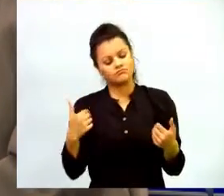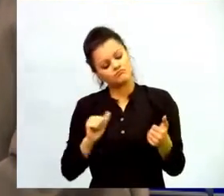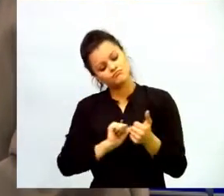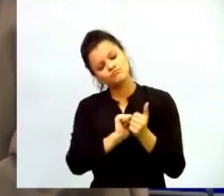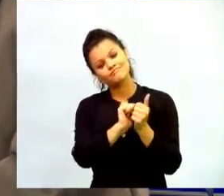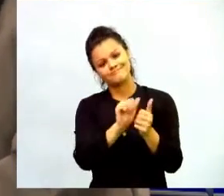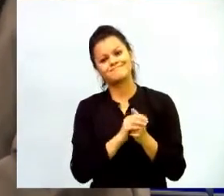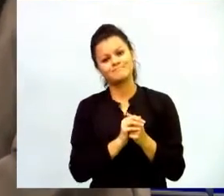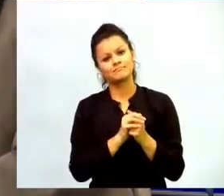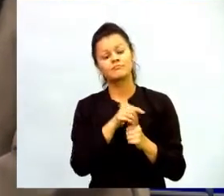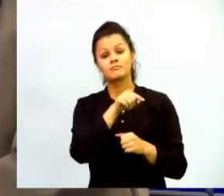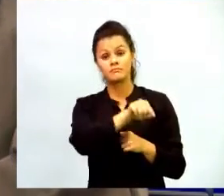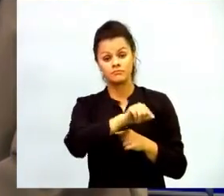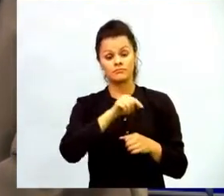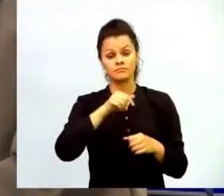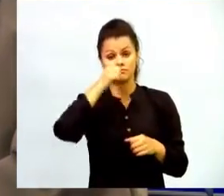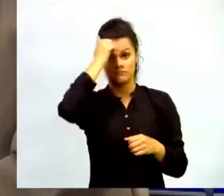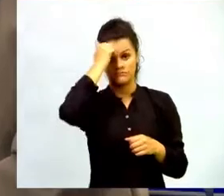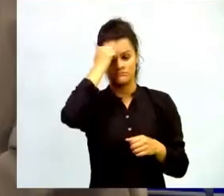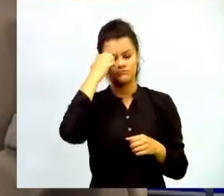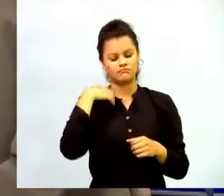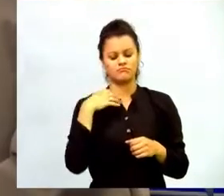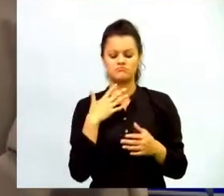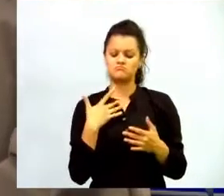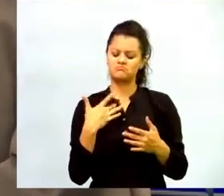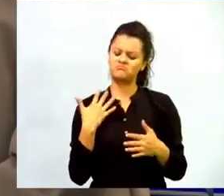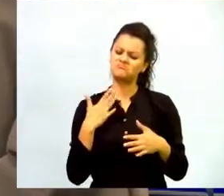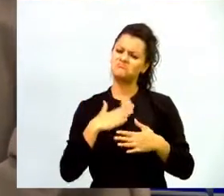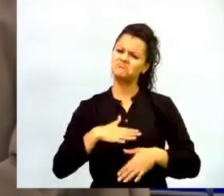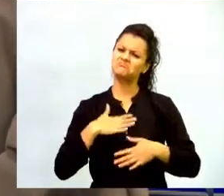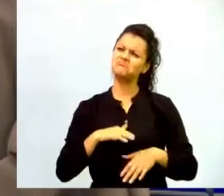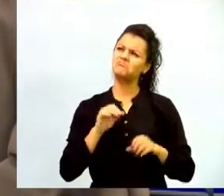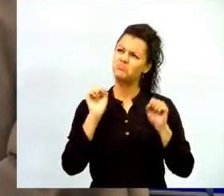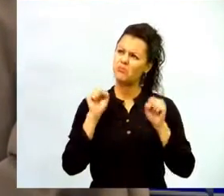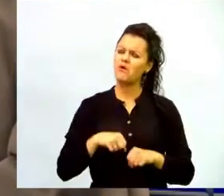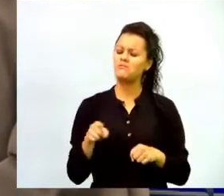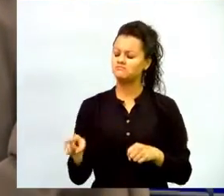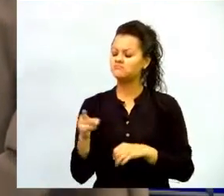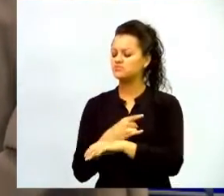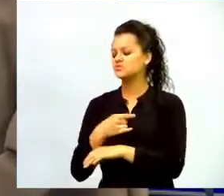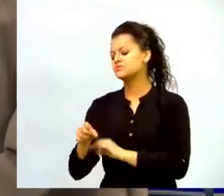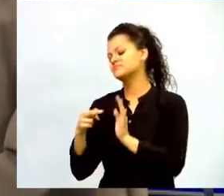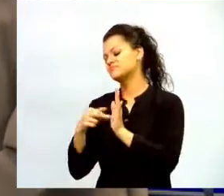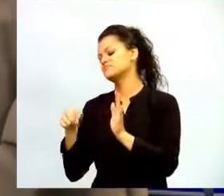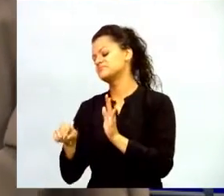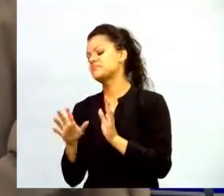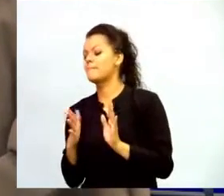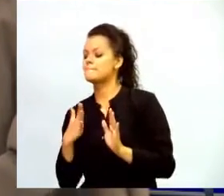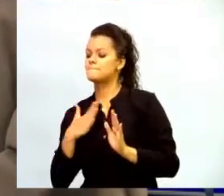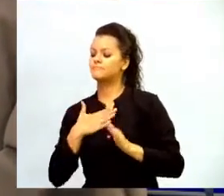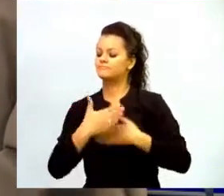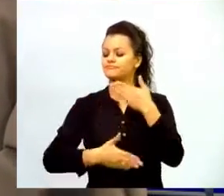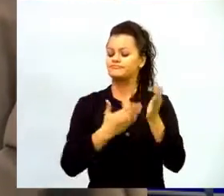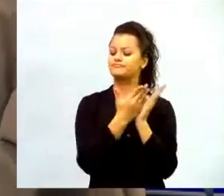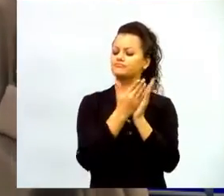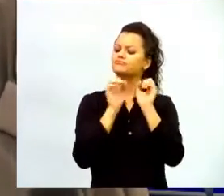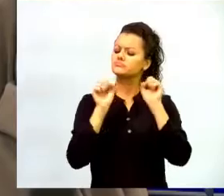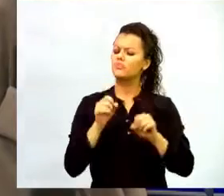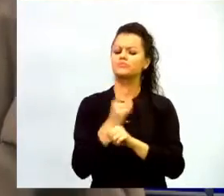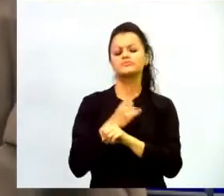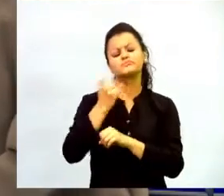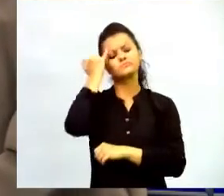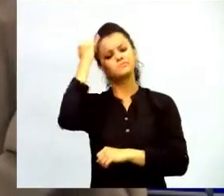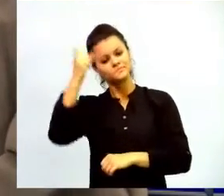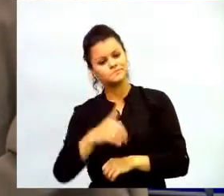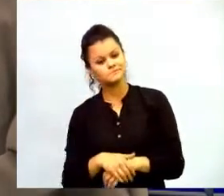capacidad del maestro para interpretar el papel de las tecnologías en sus procesos educativos los